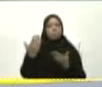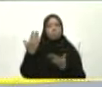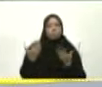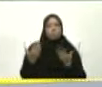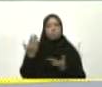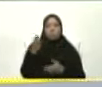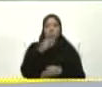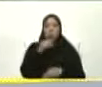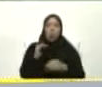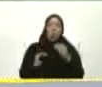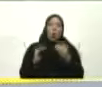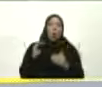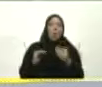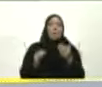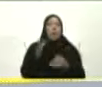Porque